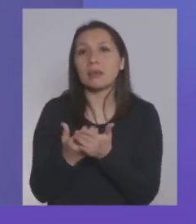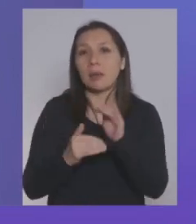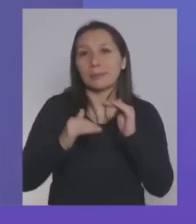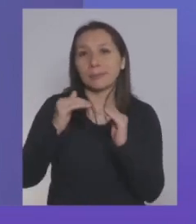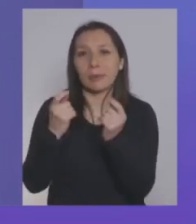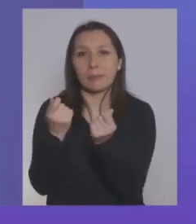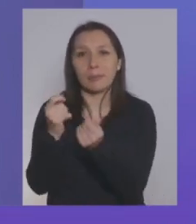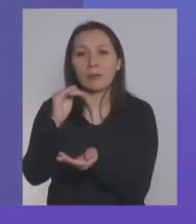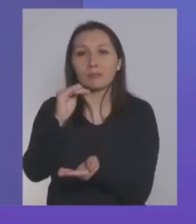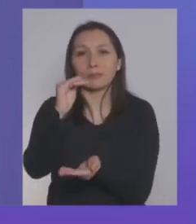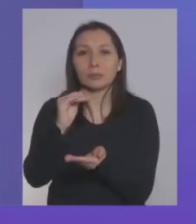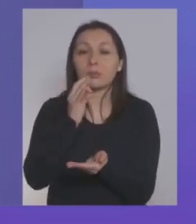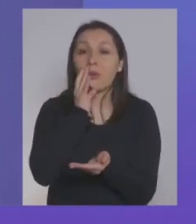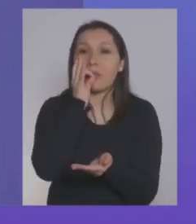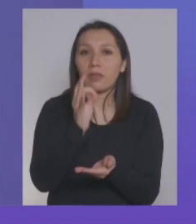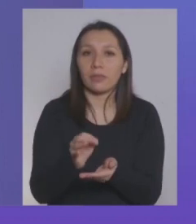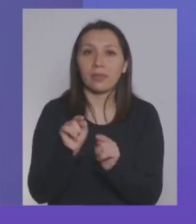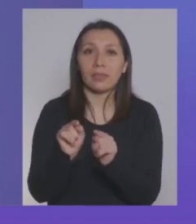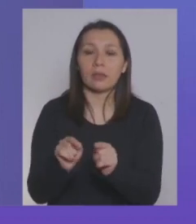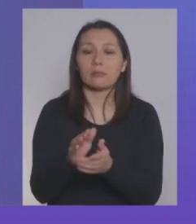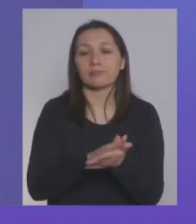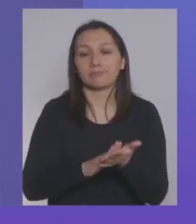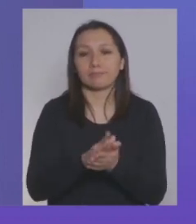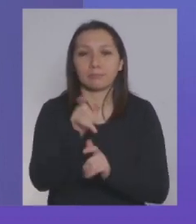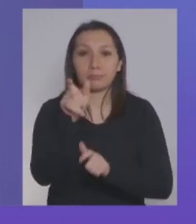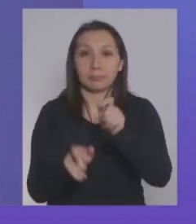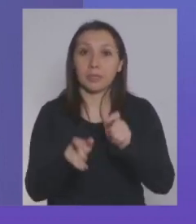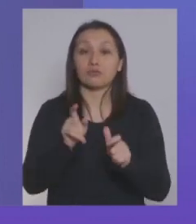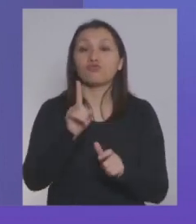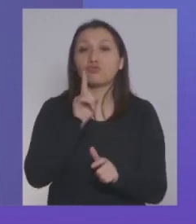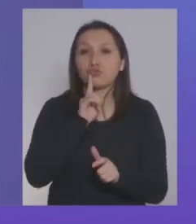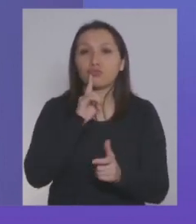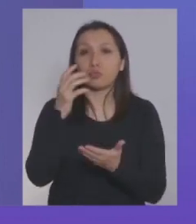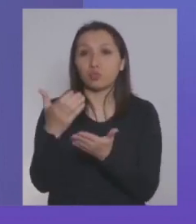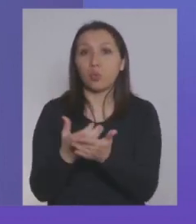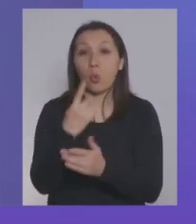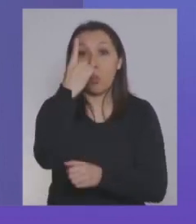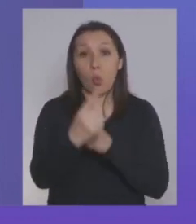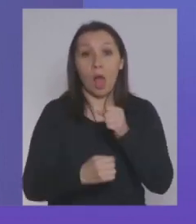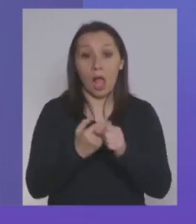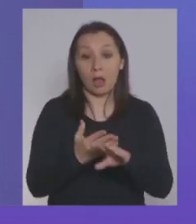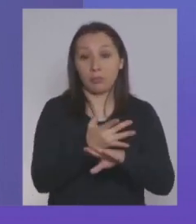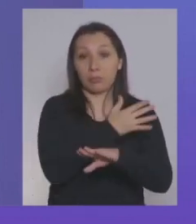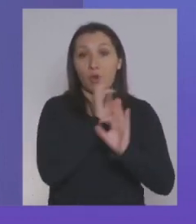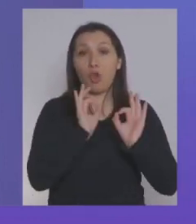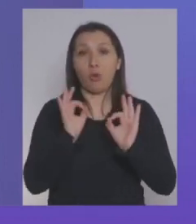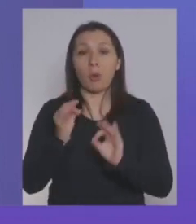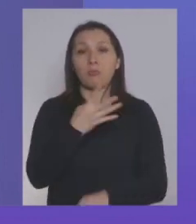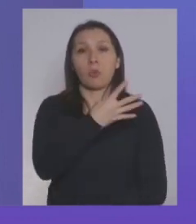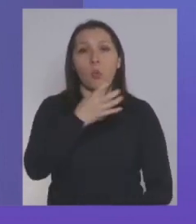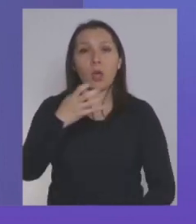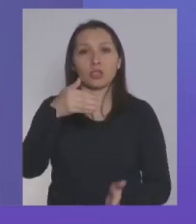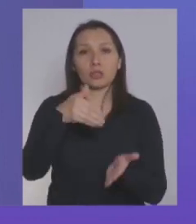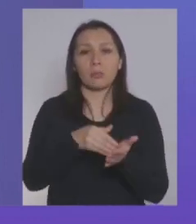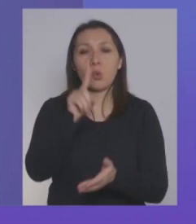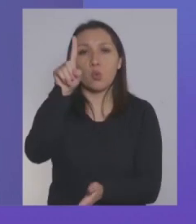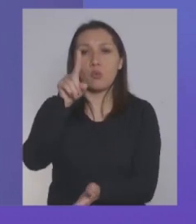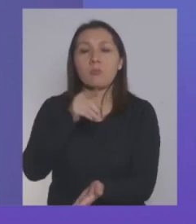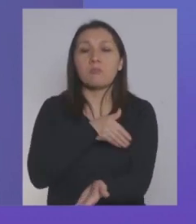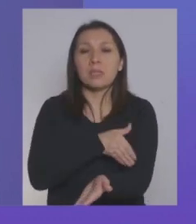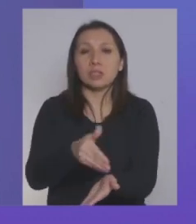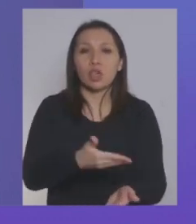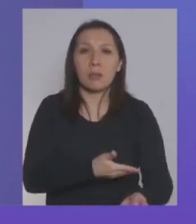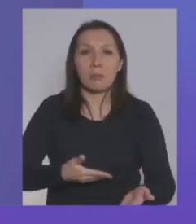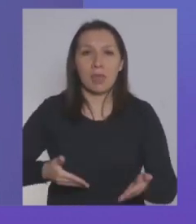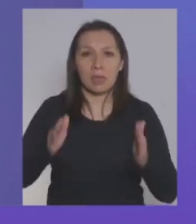pero se estableció o se fijó que eran personas que tuvieran ingresos en un año normal entre 400.000 y 1,5